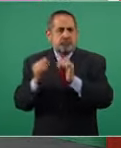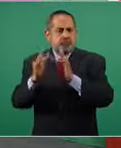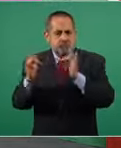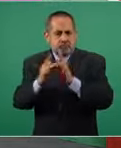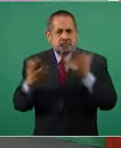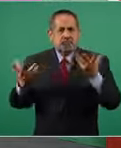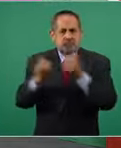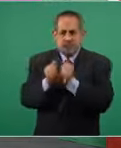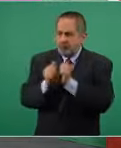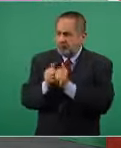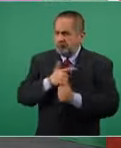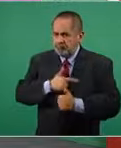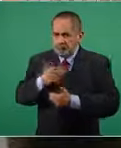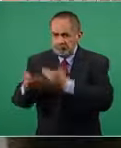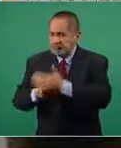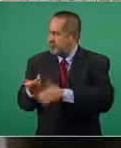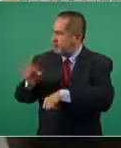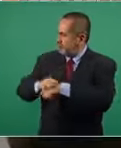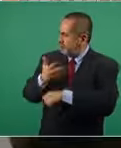G20 perdón presidente